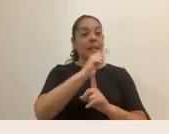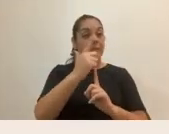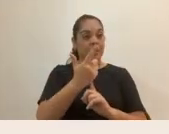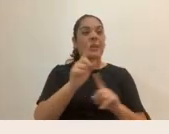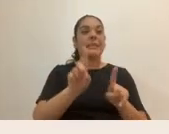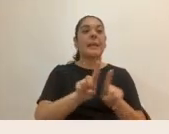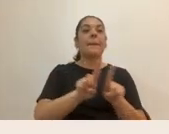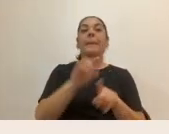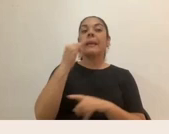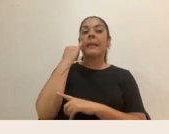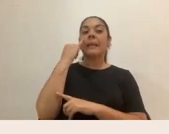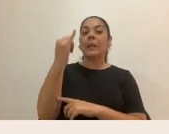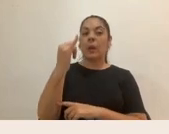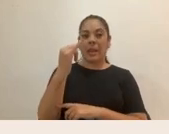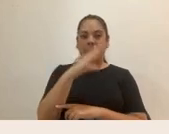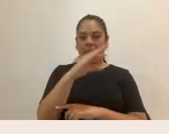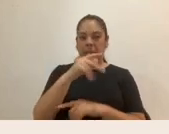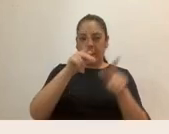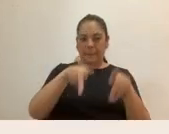es ideológica y por tanto personal.